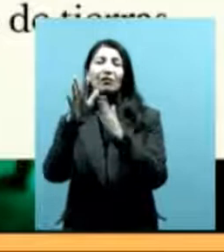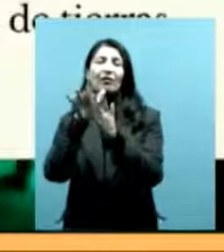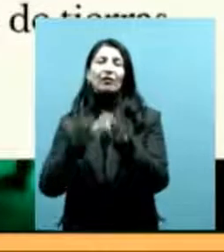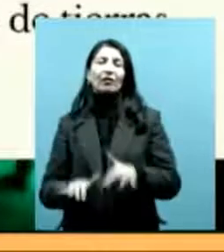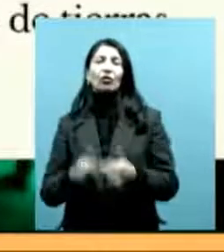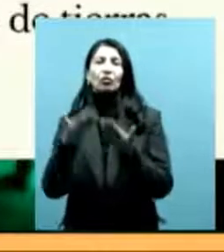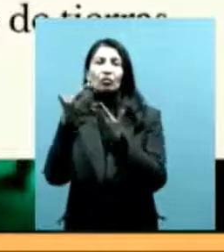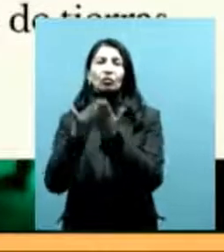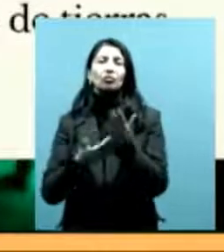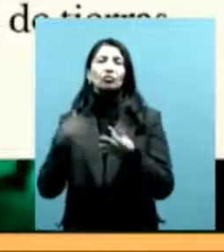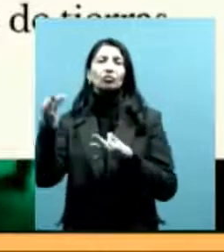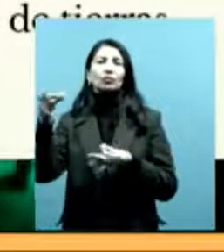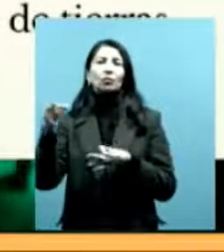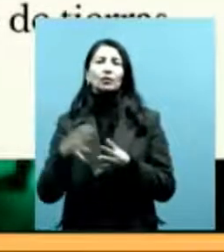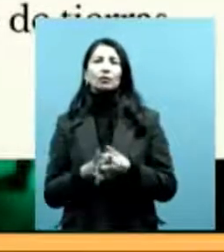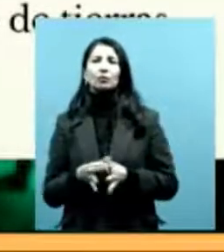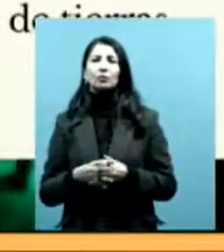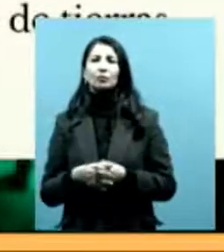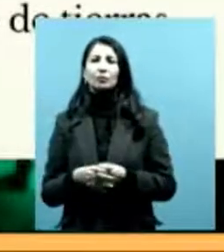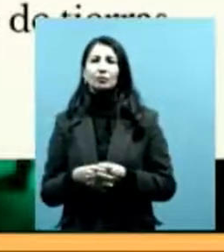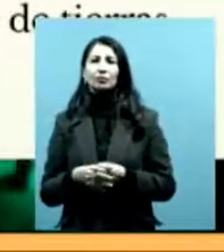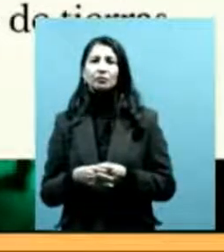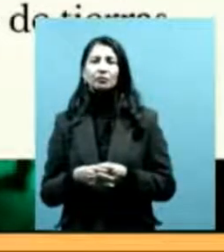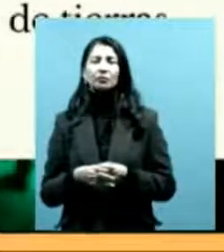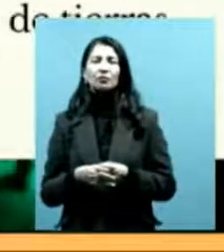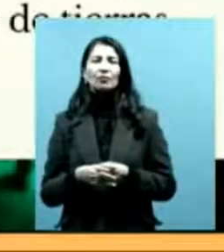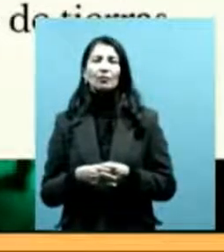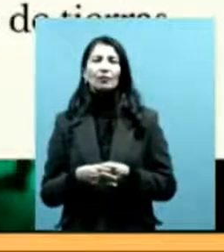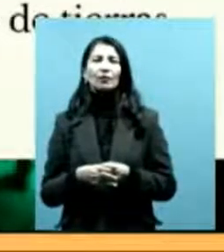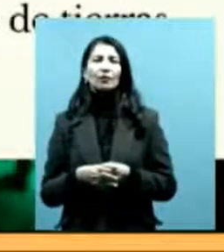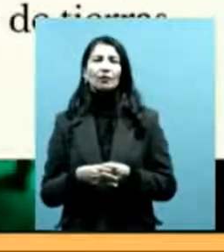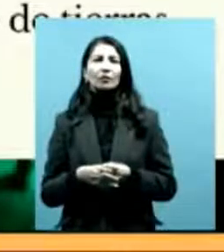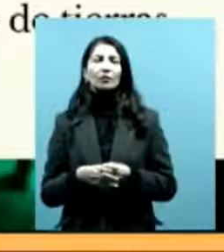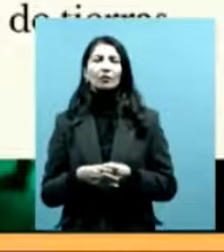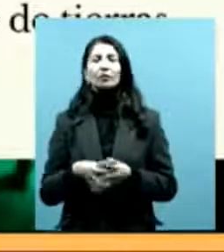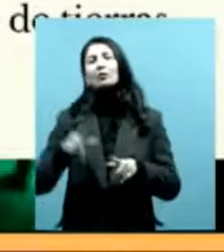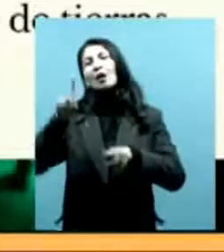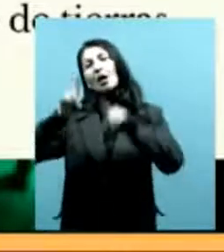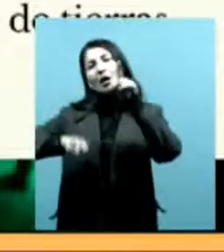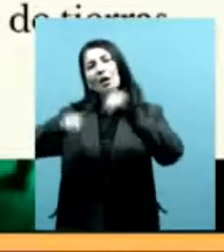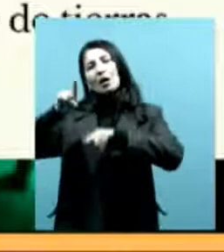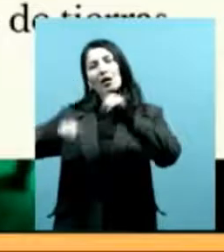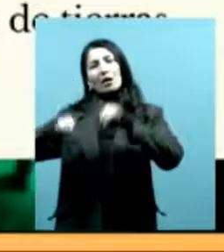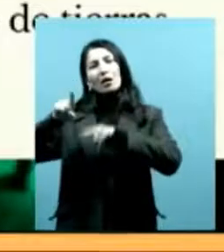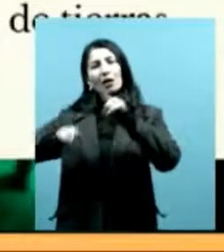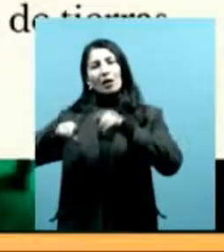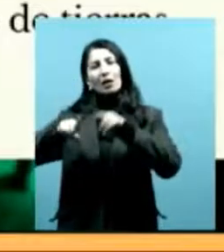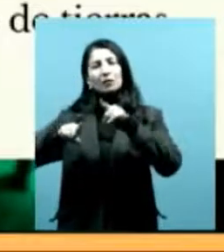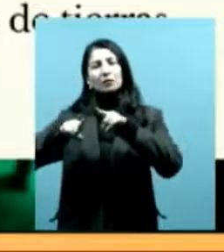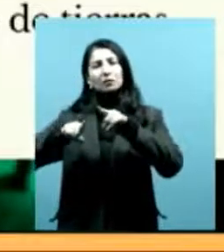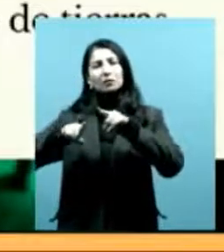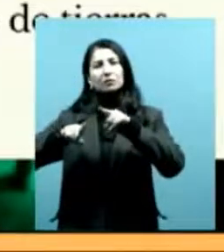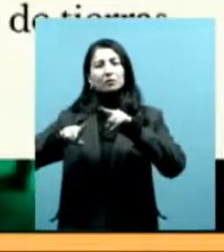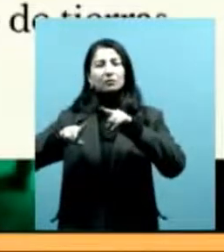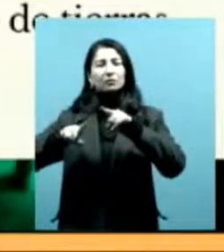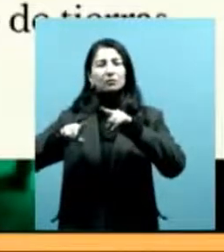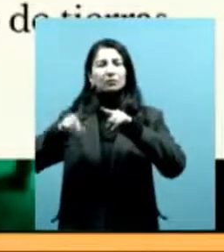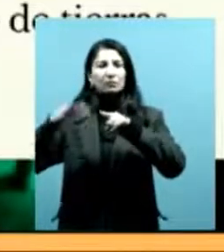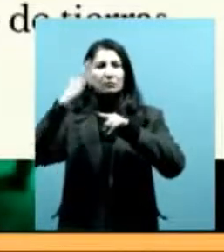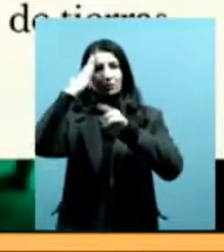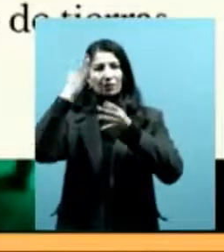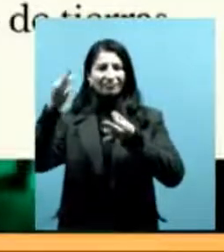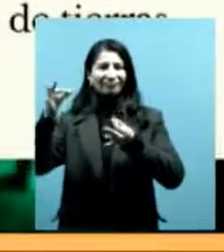La otra dinámica es, por ejemplo, estoy mencionando algunos de los muchos mecanismos burocráticos, ¿sí? Pero otro de estos